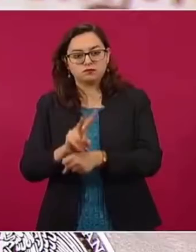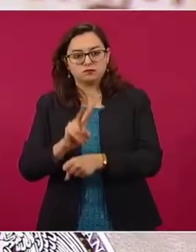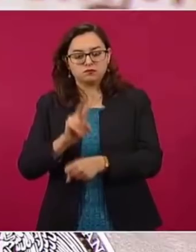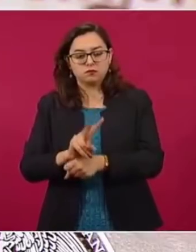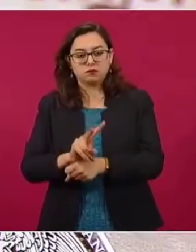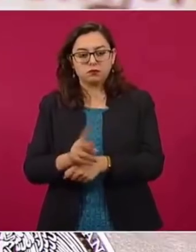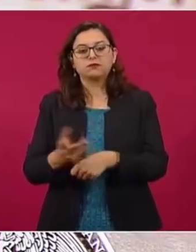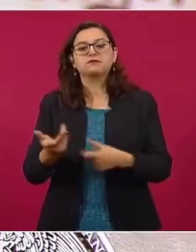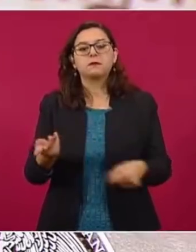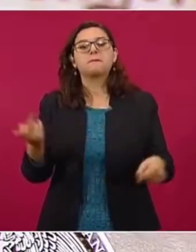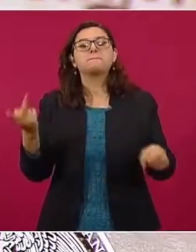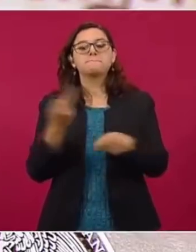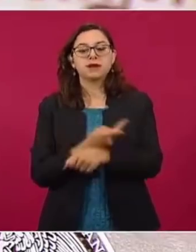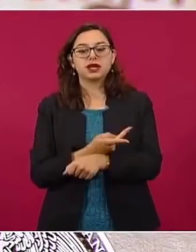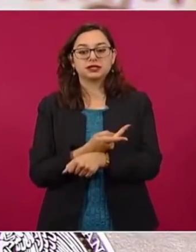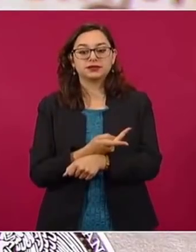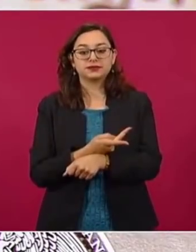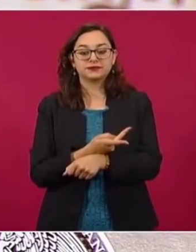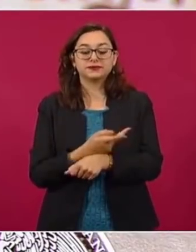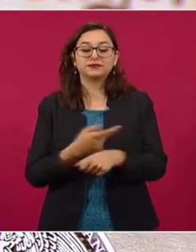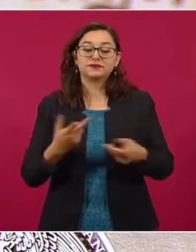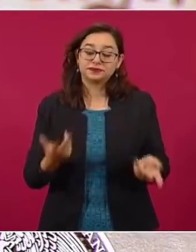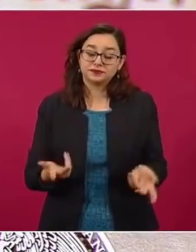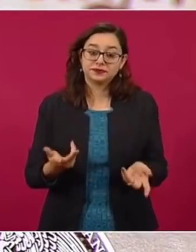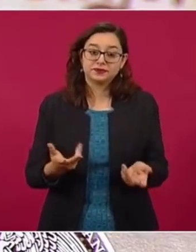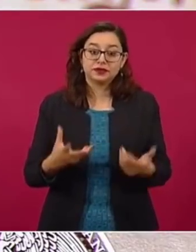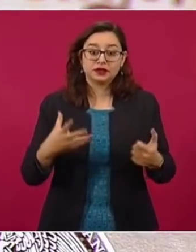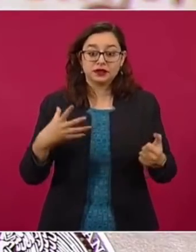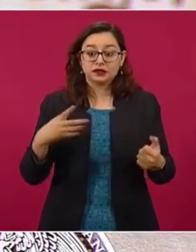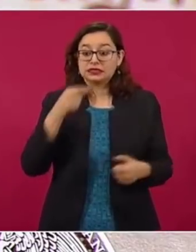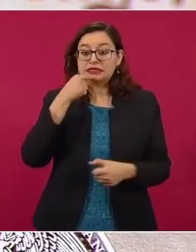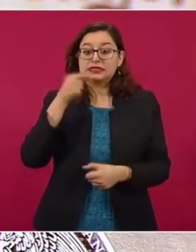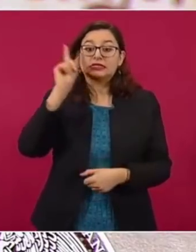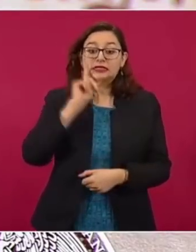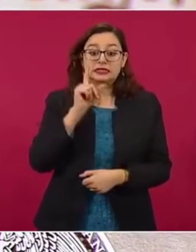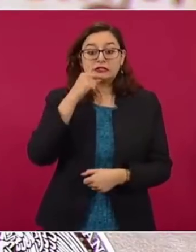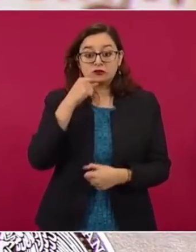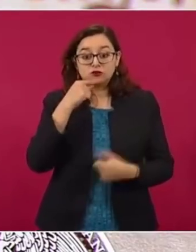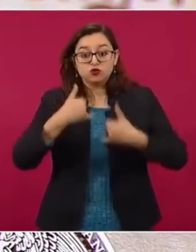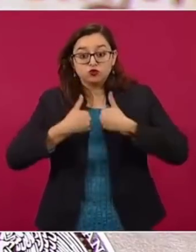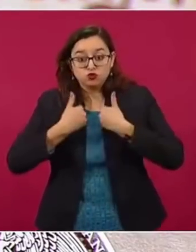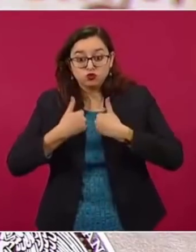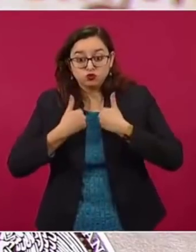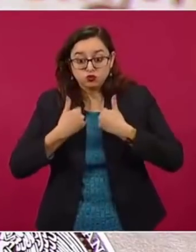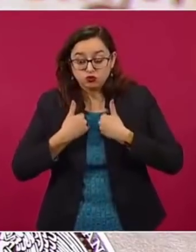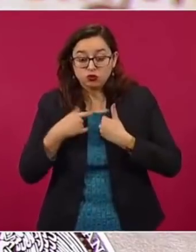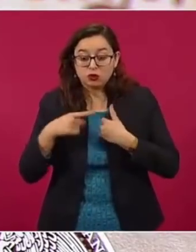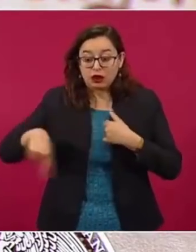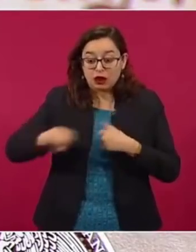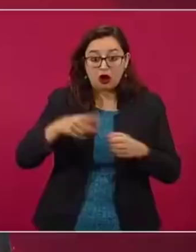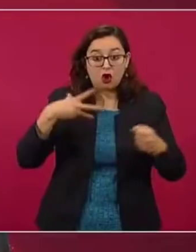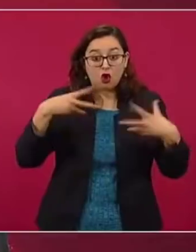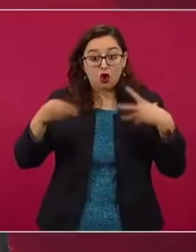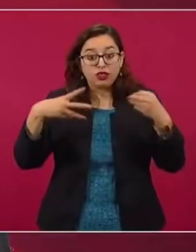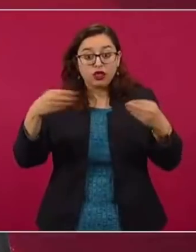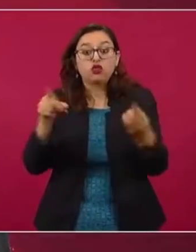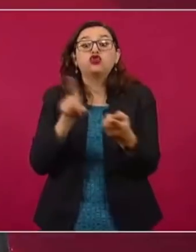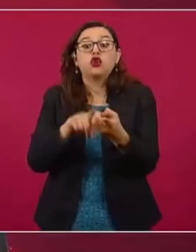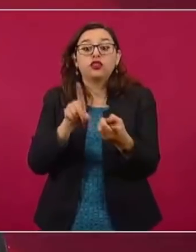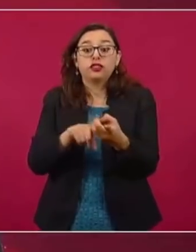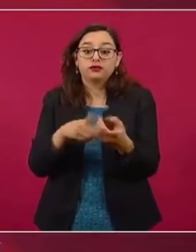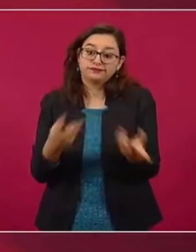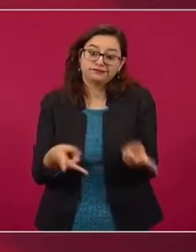Gómez, vemos que una cantidad importante de los contagios en niños, niñas y adolescentes ocurrió fuera de la